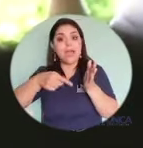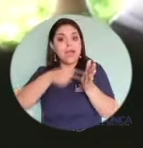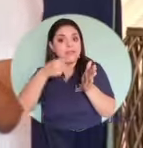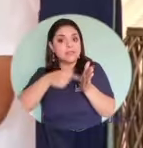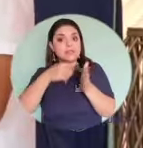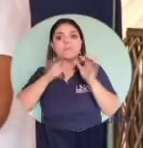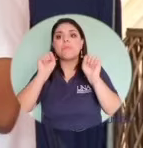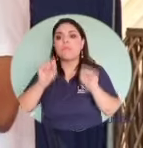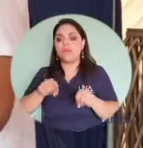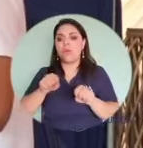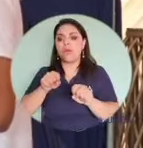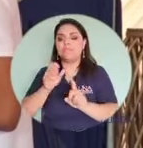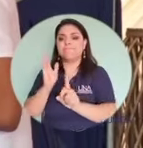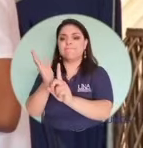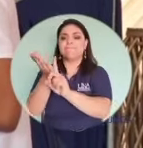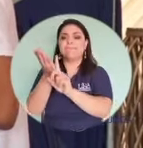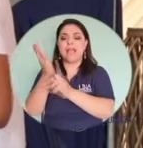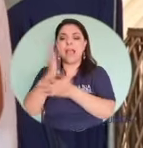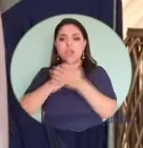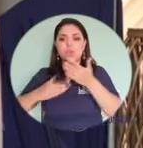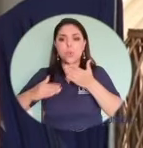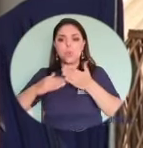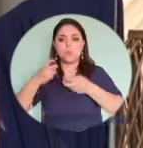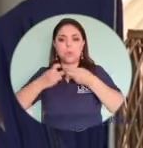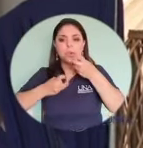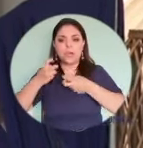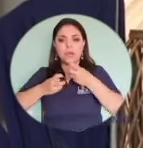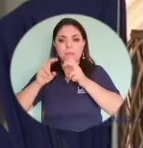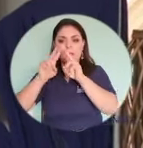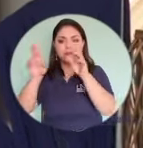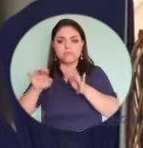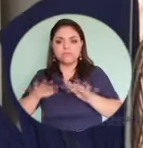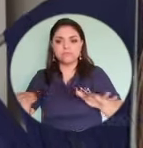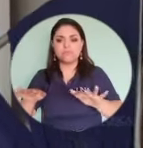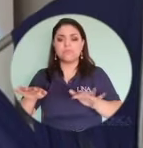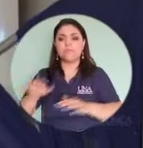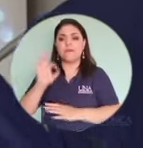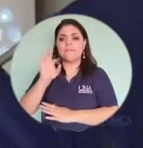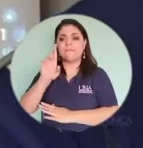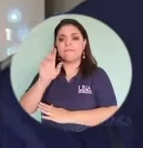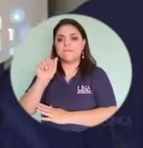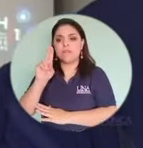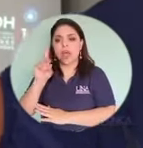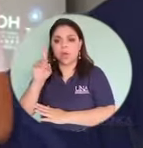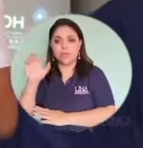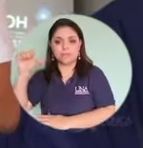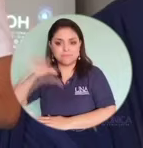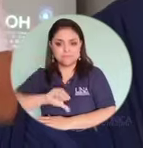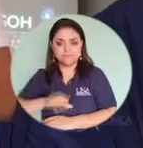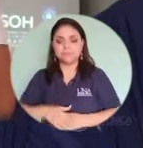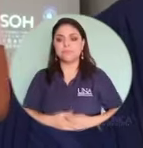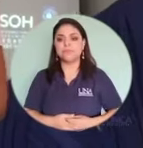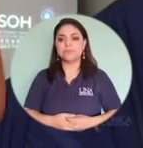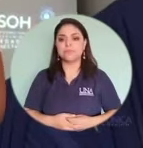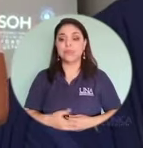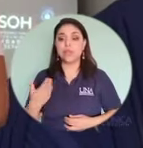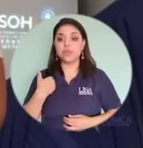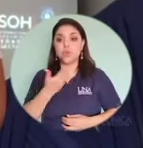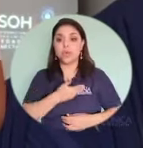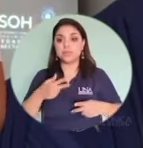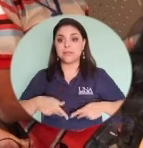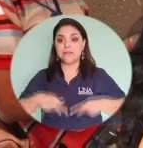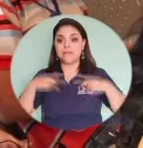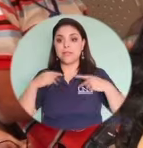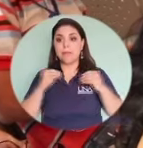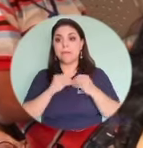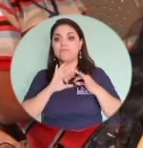tenemos amigos que a veces pueden ser víctimas de algún problema informático, de algún incidente, algún fraude. Nuestra vida cada